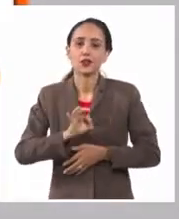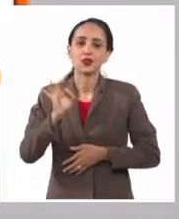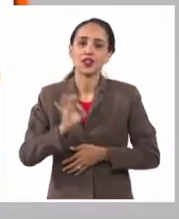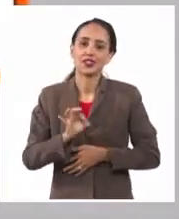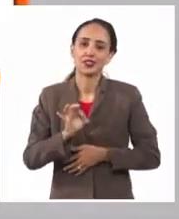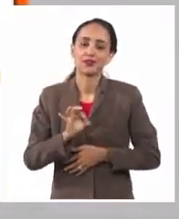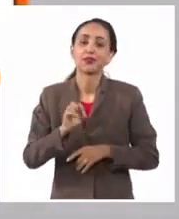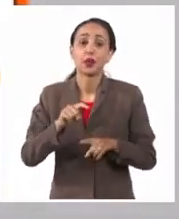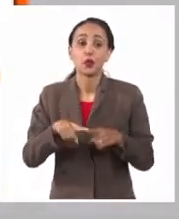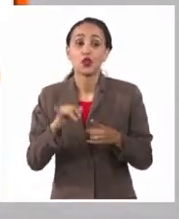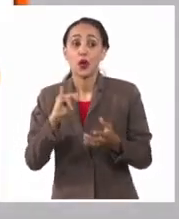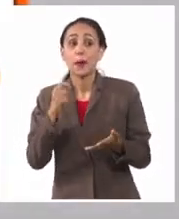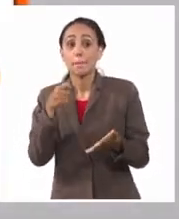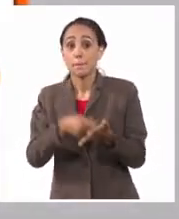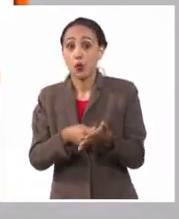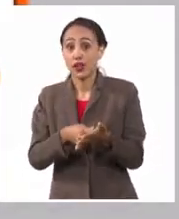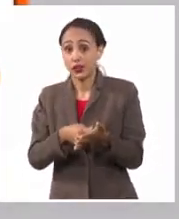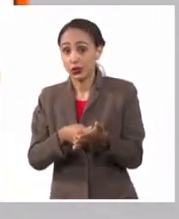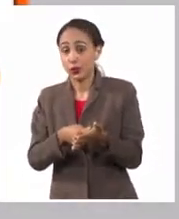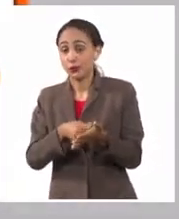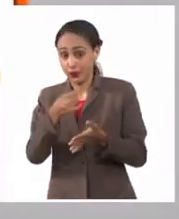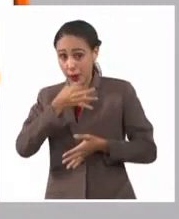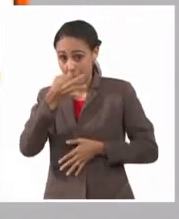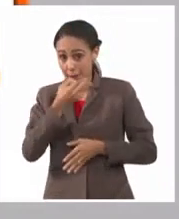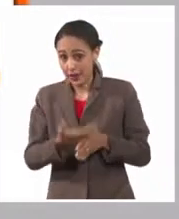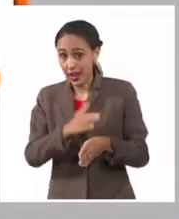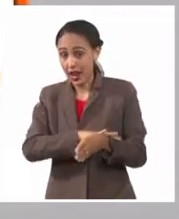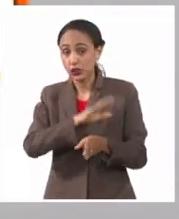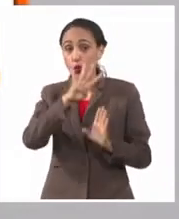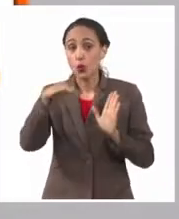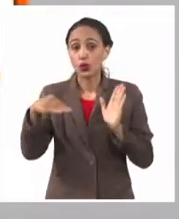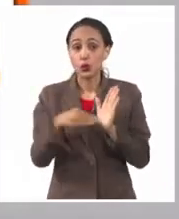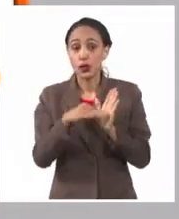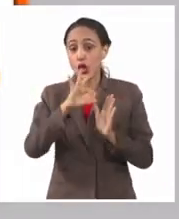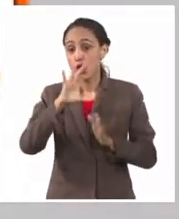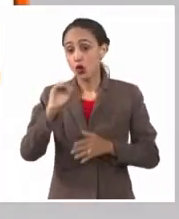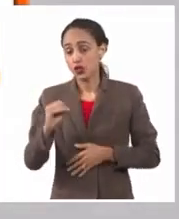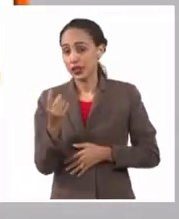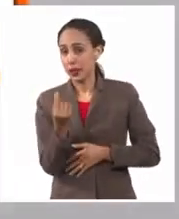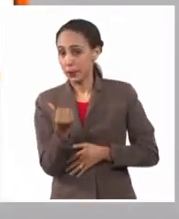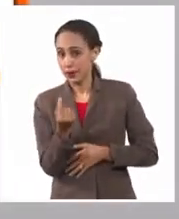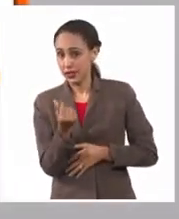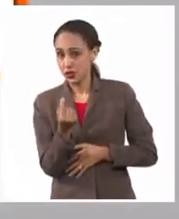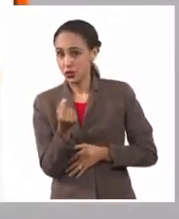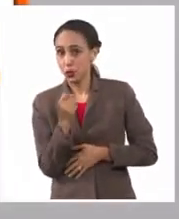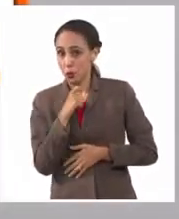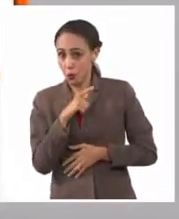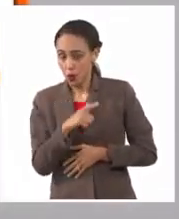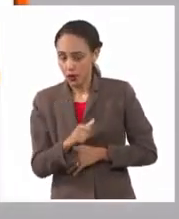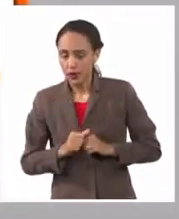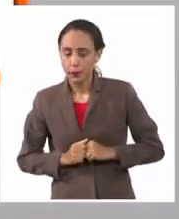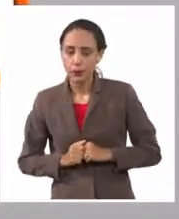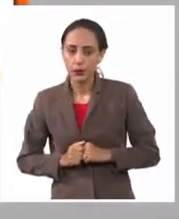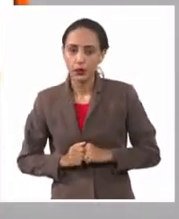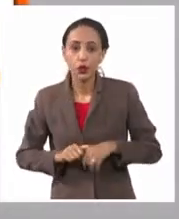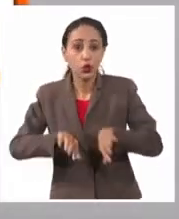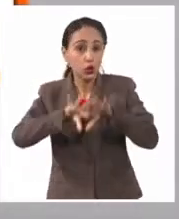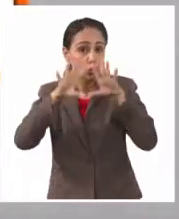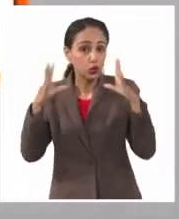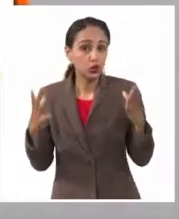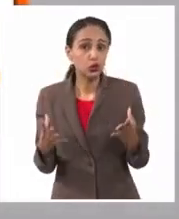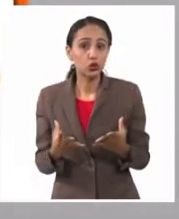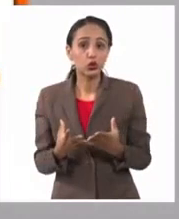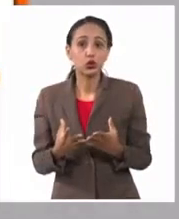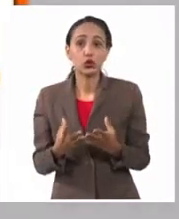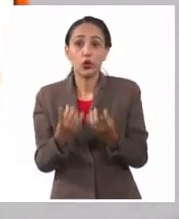Que el impuesto a pagar, como yo explicaba, de 4.080 pesos, en caso de que consumas todo el